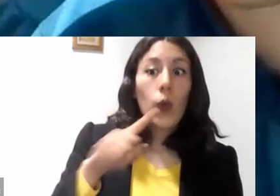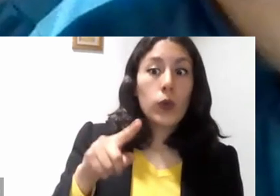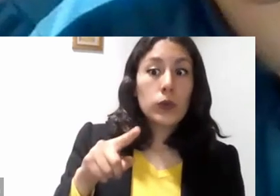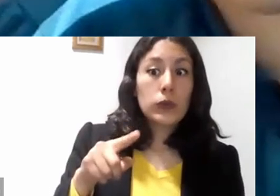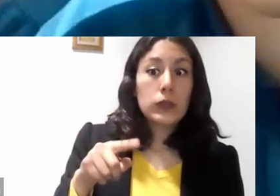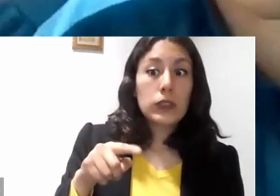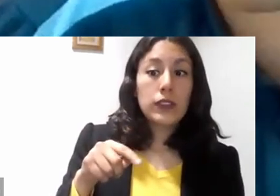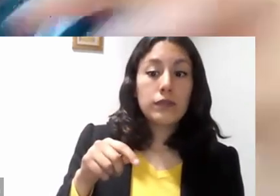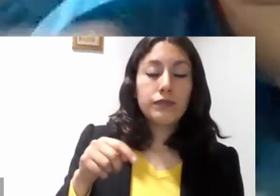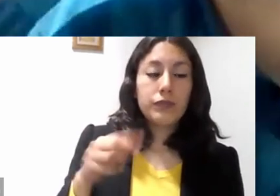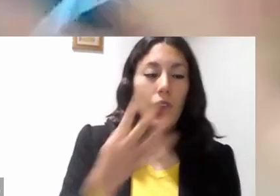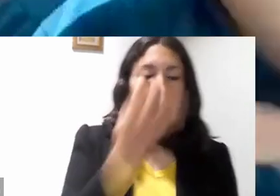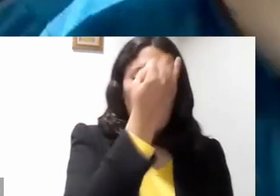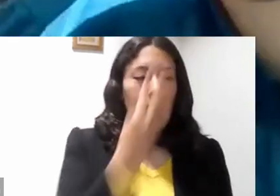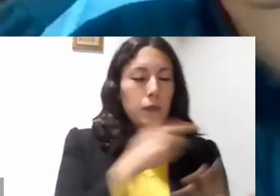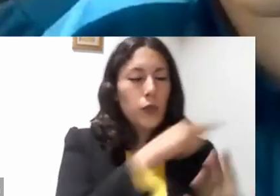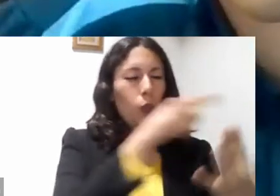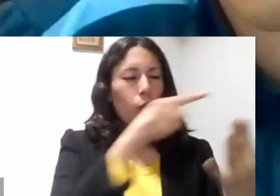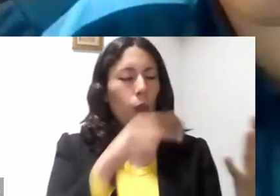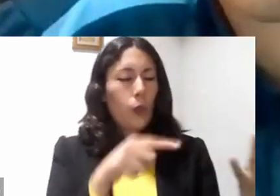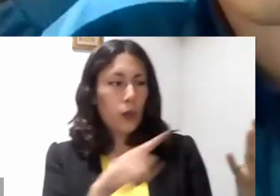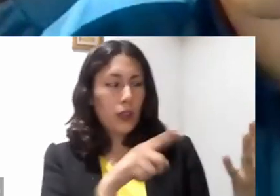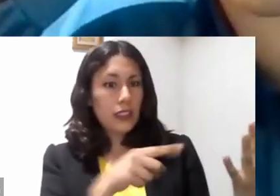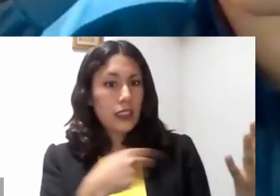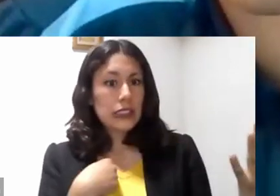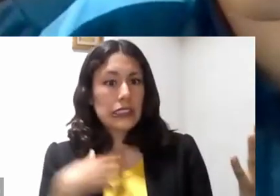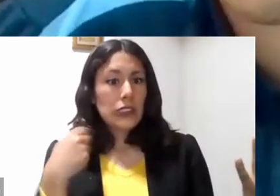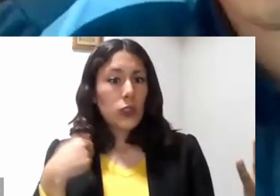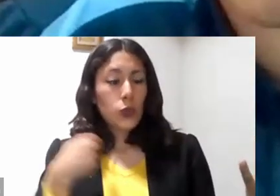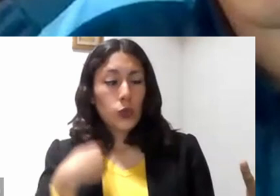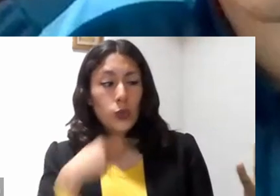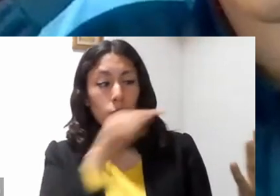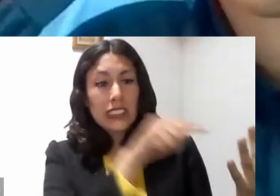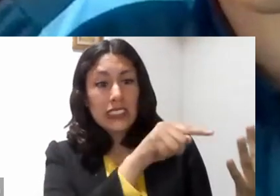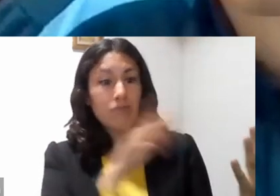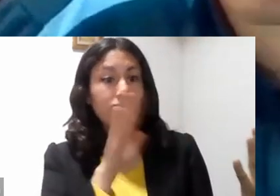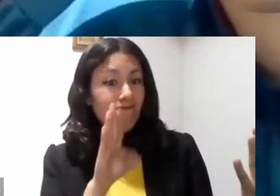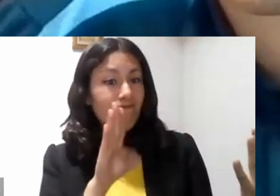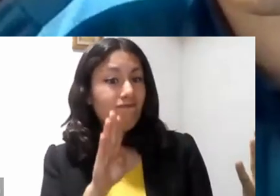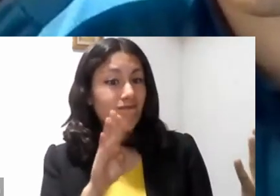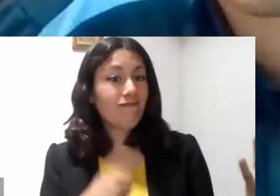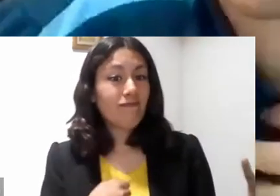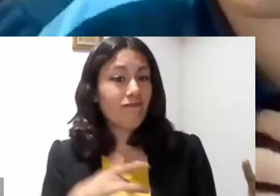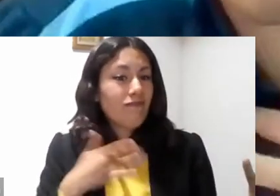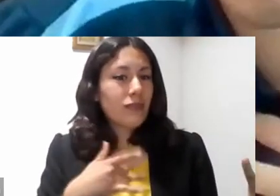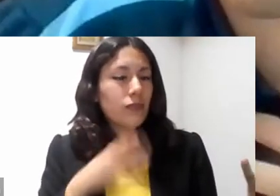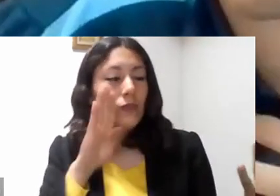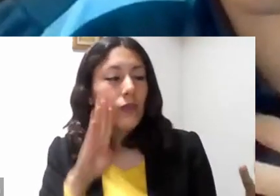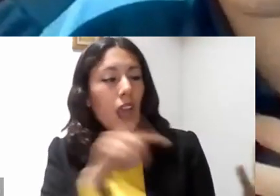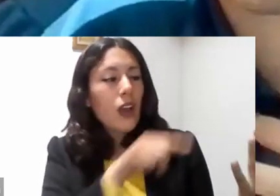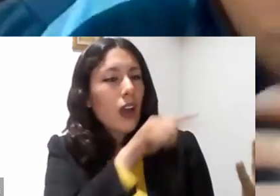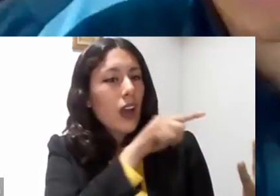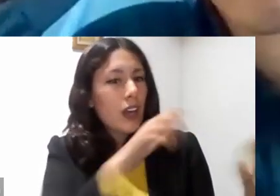y me identifico con uno u otro porque creo que son muy elocuentes esos personajes. Dicen mucho de